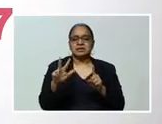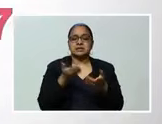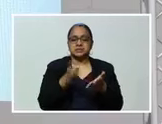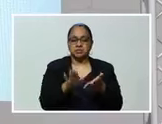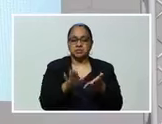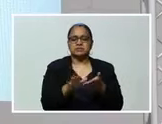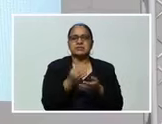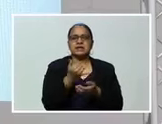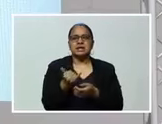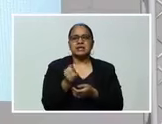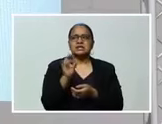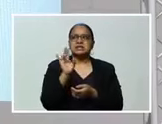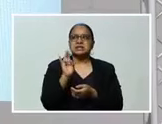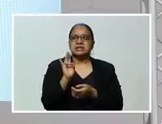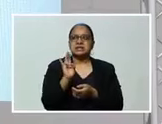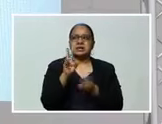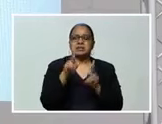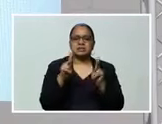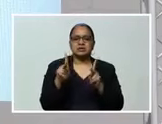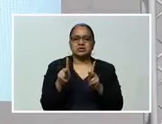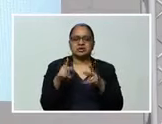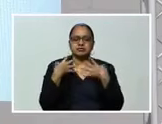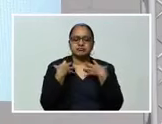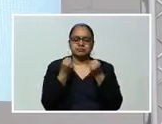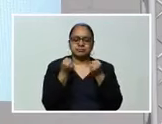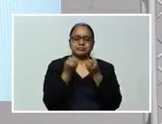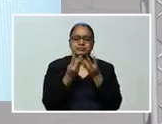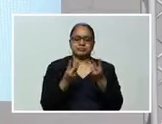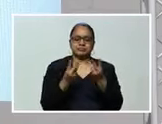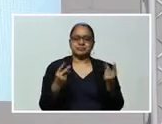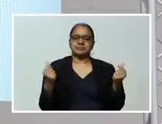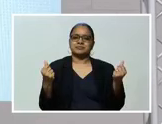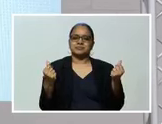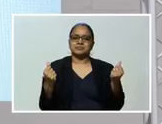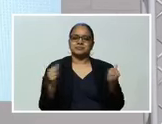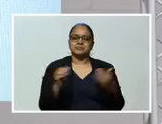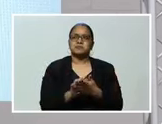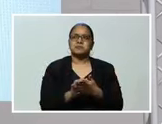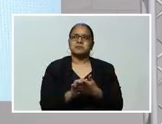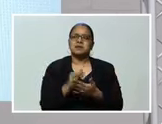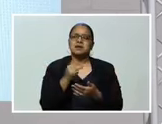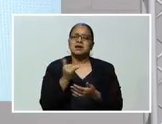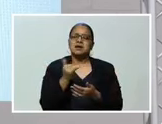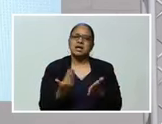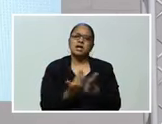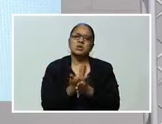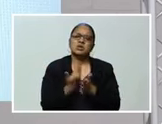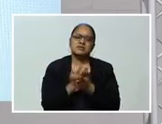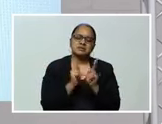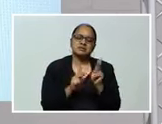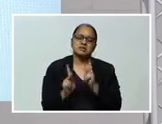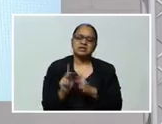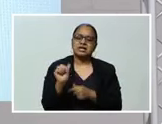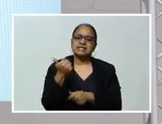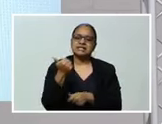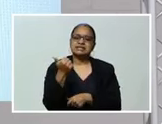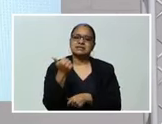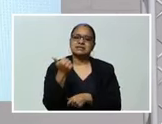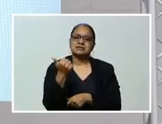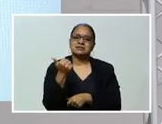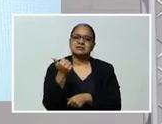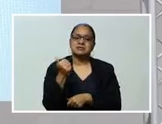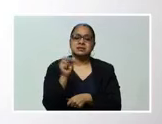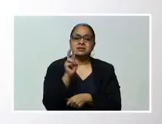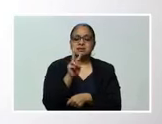personas recuperadas Por el COVID-19 Y estos 9 Estos nuevos casos Que son 10 Se realizaron